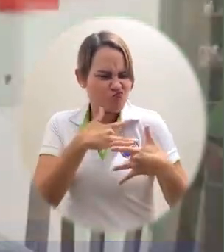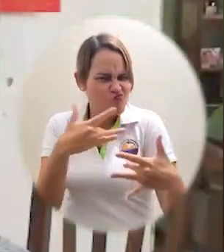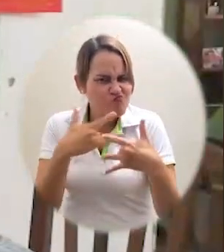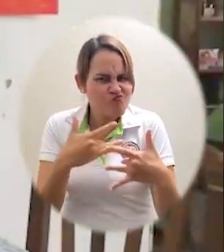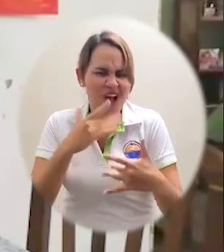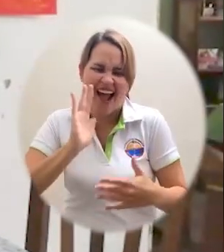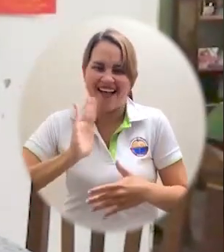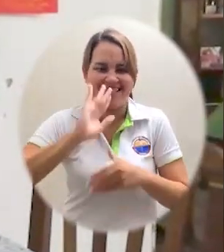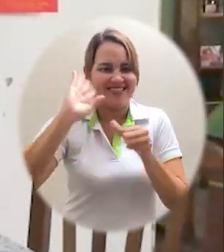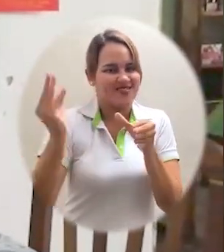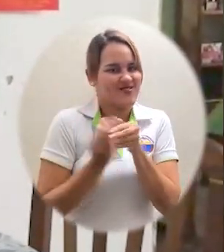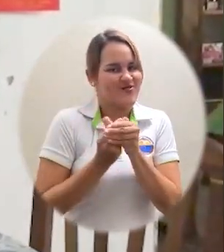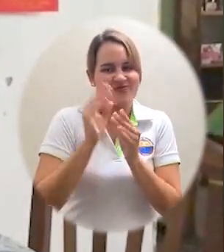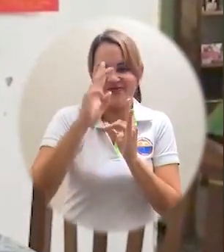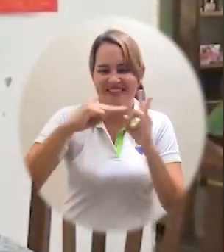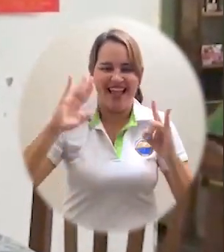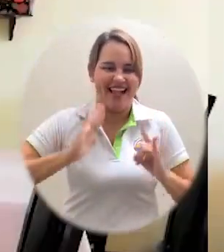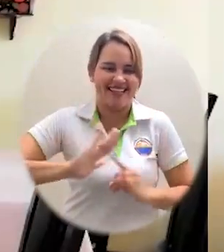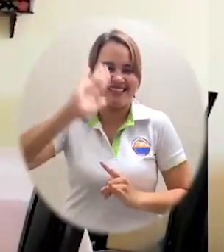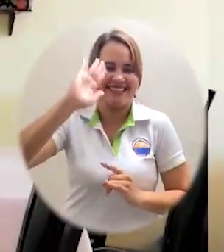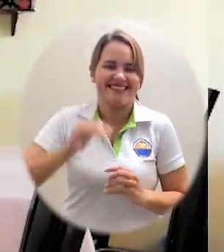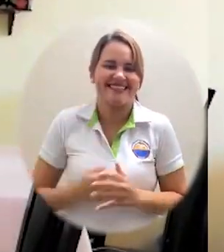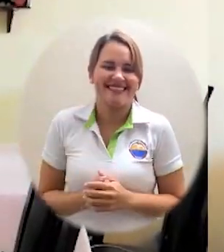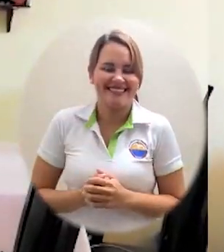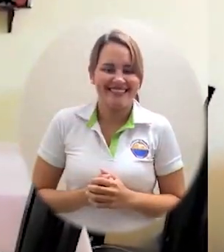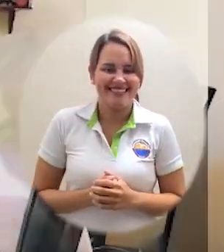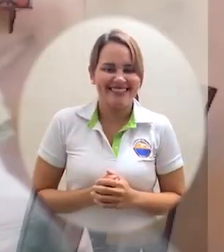emprendedor e incluyente que tiene la universidad.